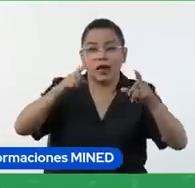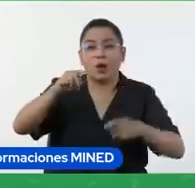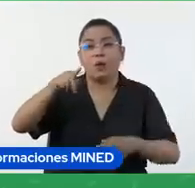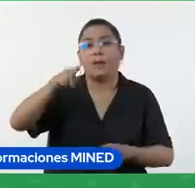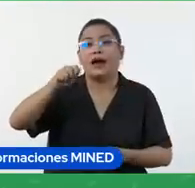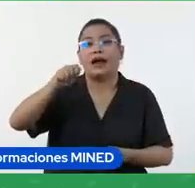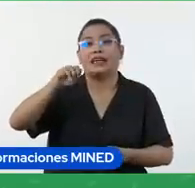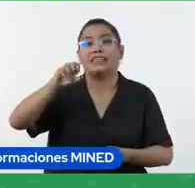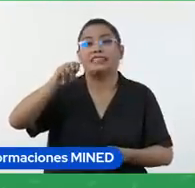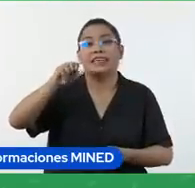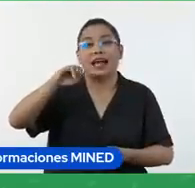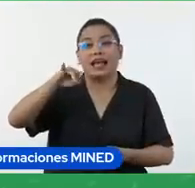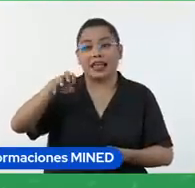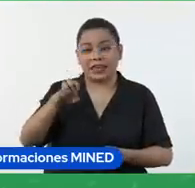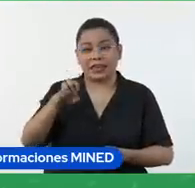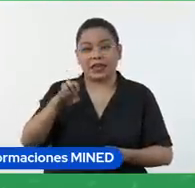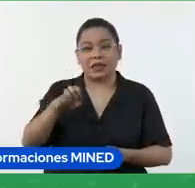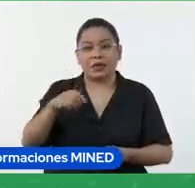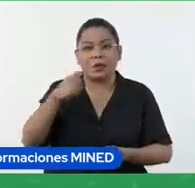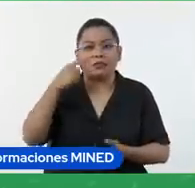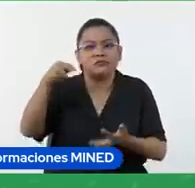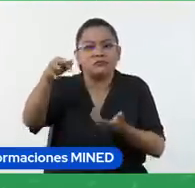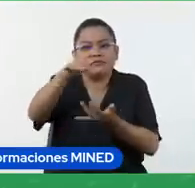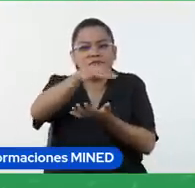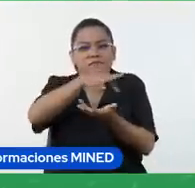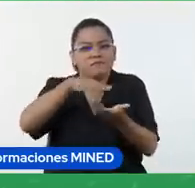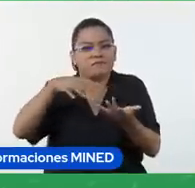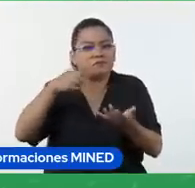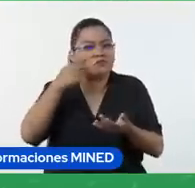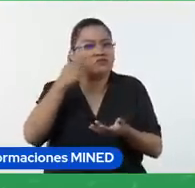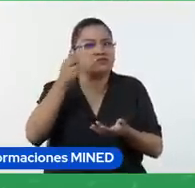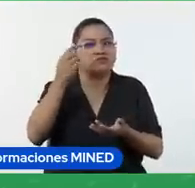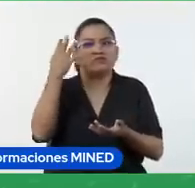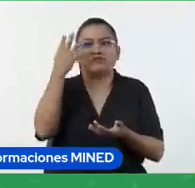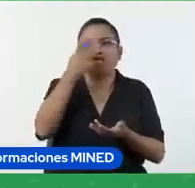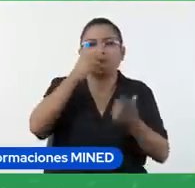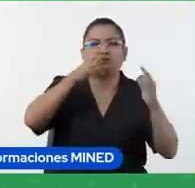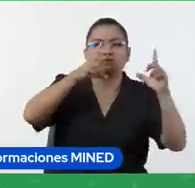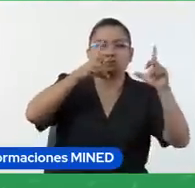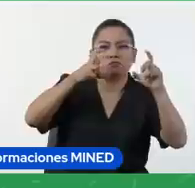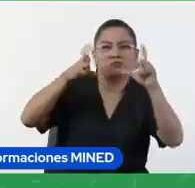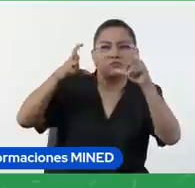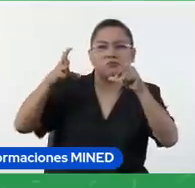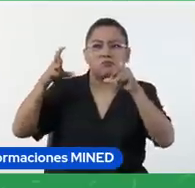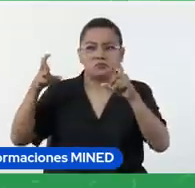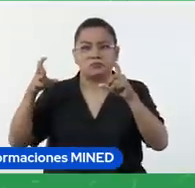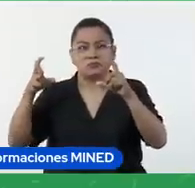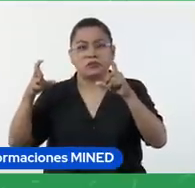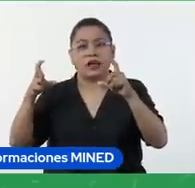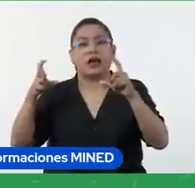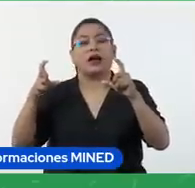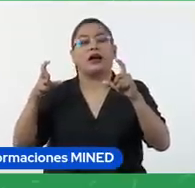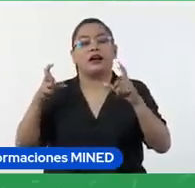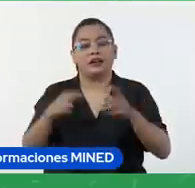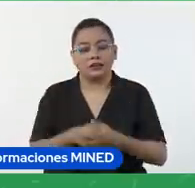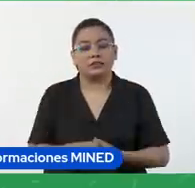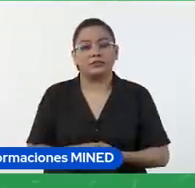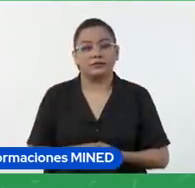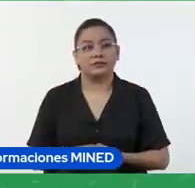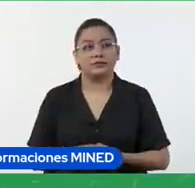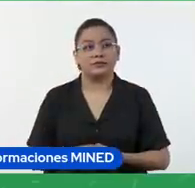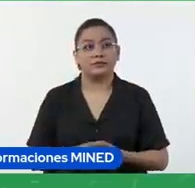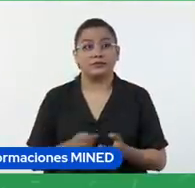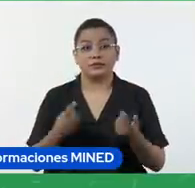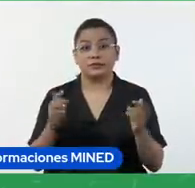luego con algún dispositivo digital hacer intervenciones. Intervenir esa fotografía digitalmente. Pero